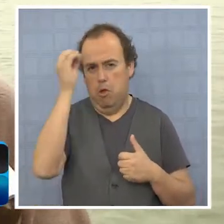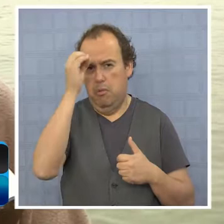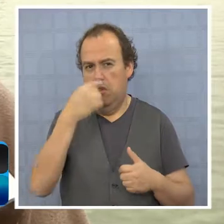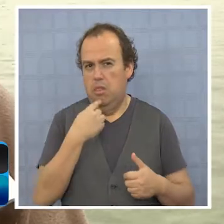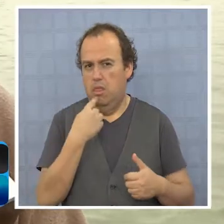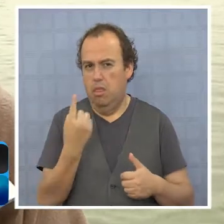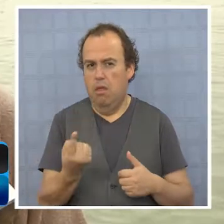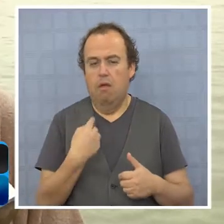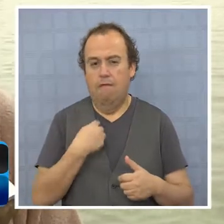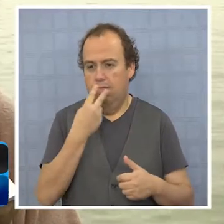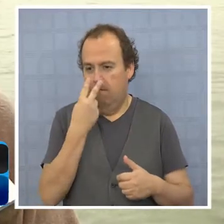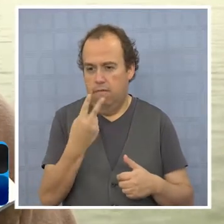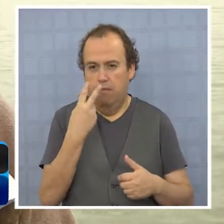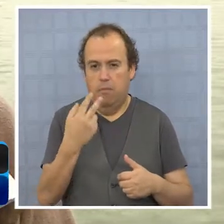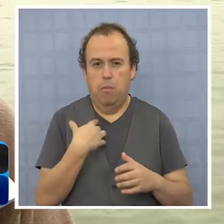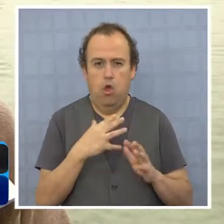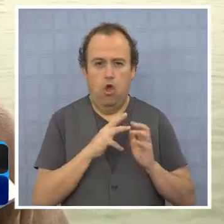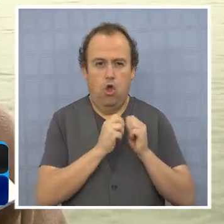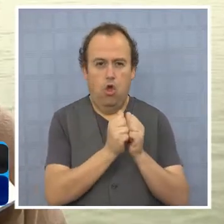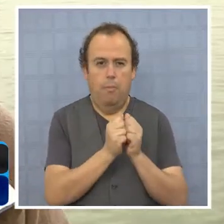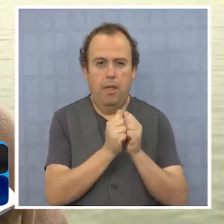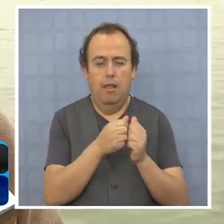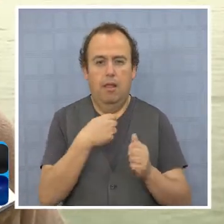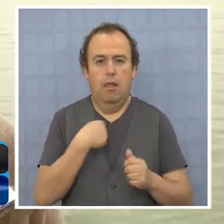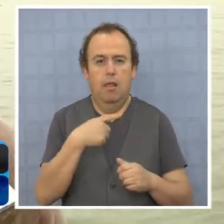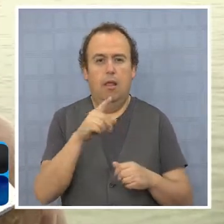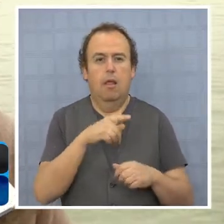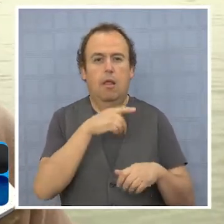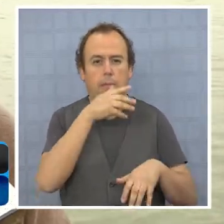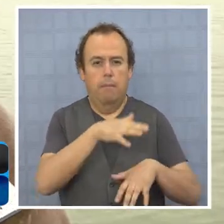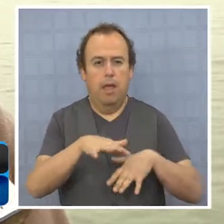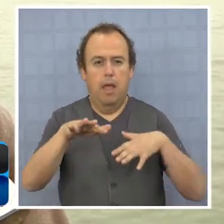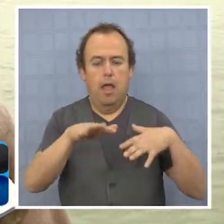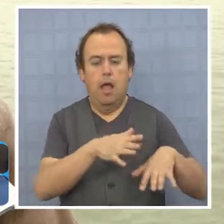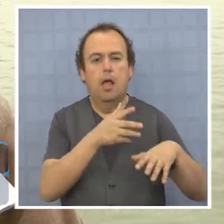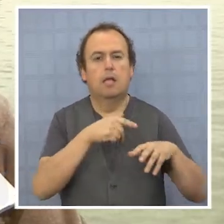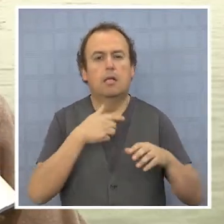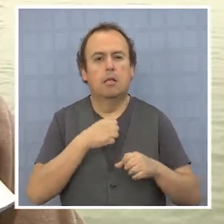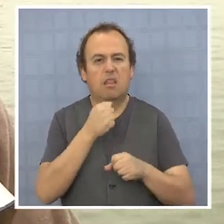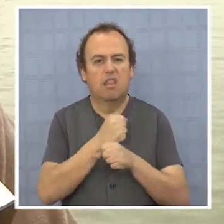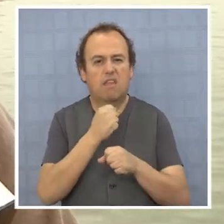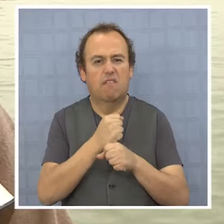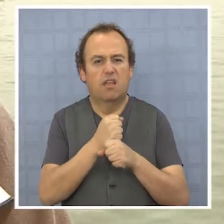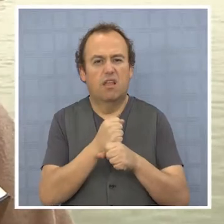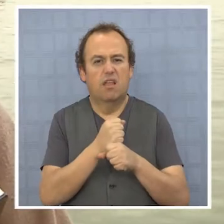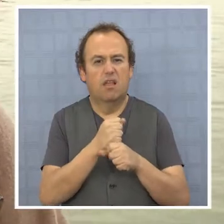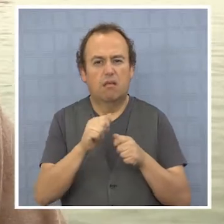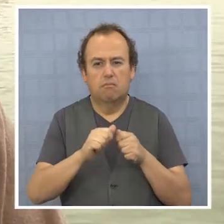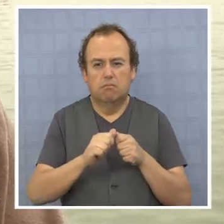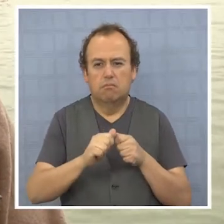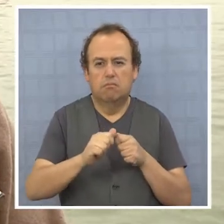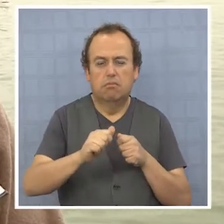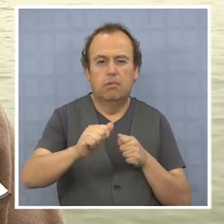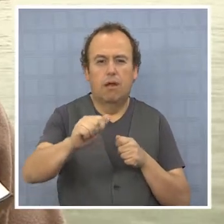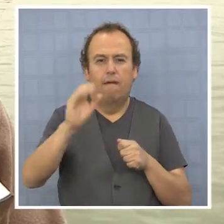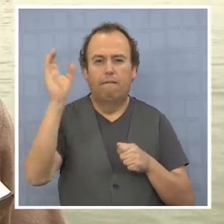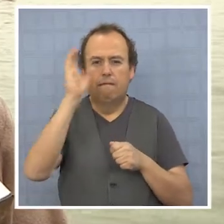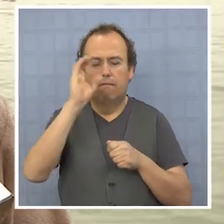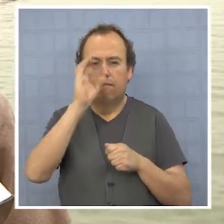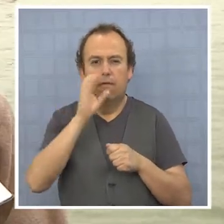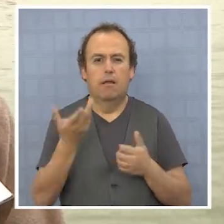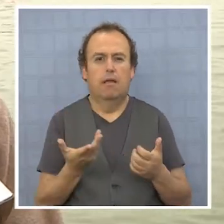porque lo vemos día a día, lo ven mis compañeros que salen a trabajar por la orilla. Ahora están trabajando a las 50, 80 millas para poder sobre